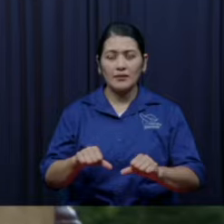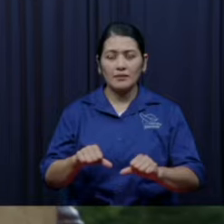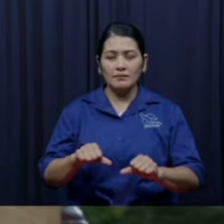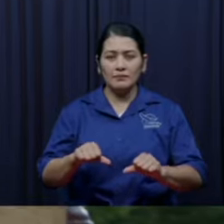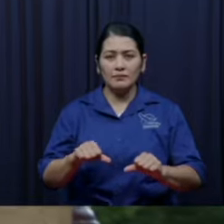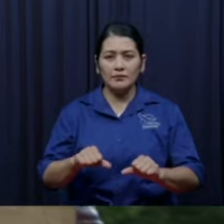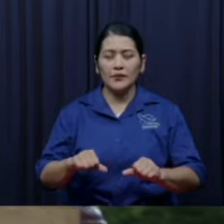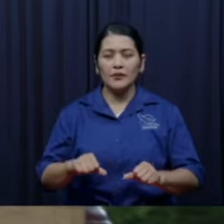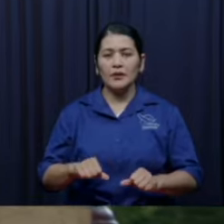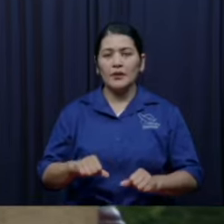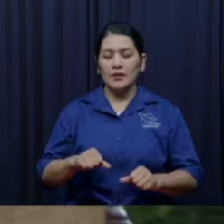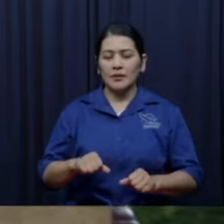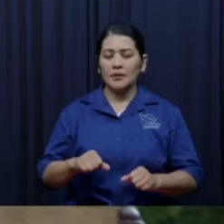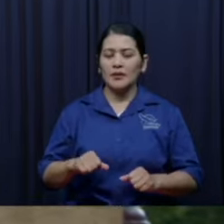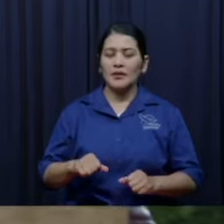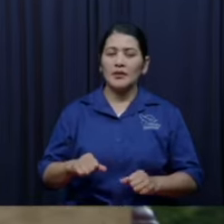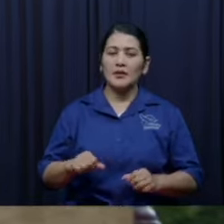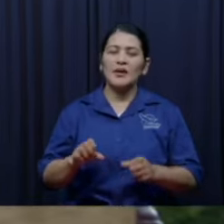hermano